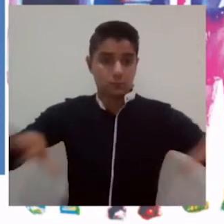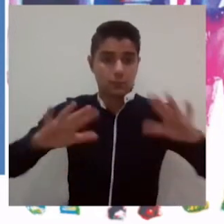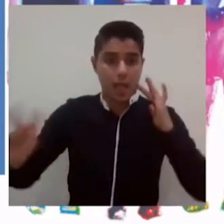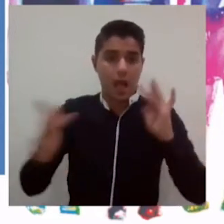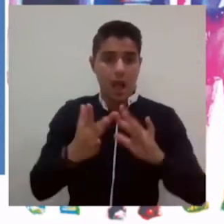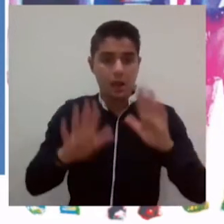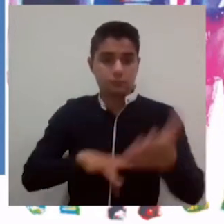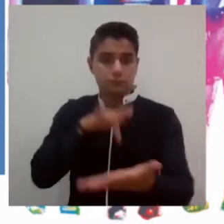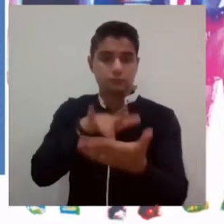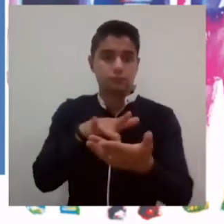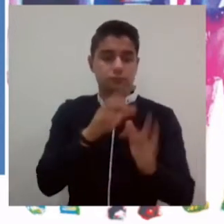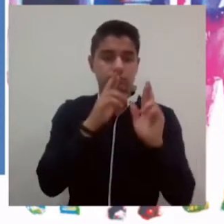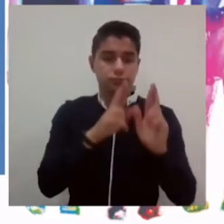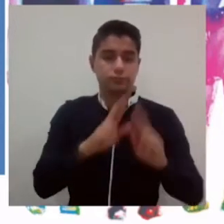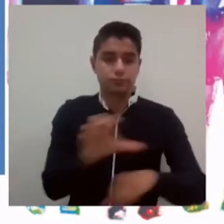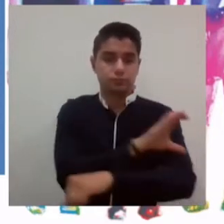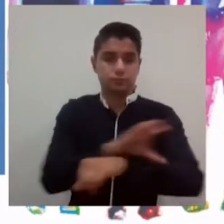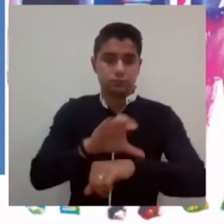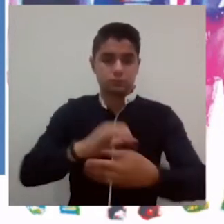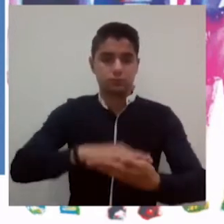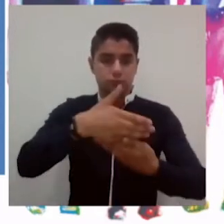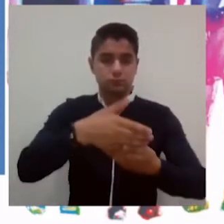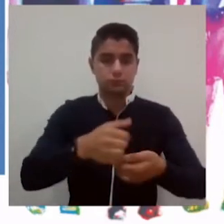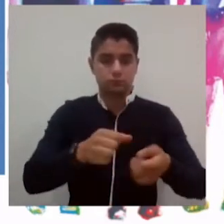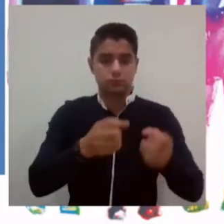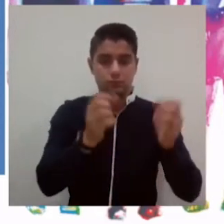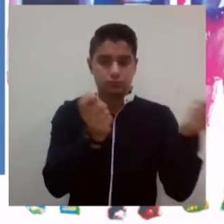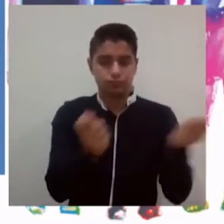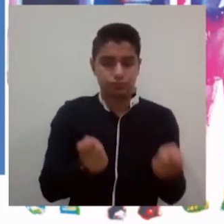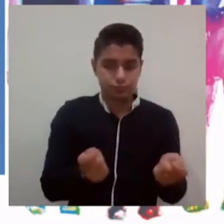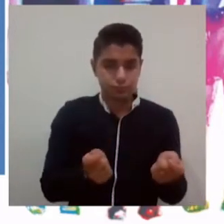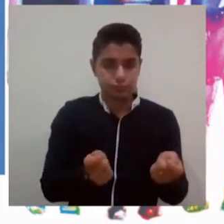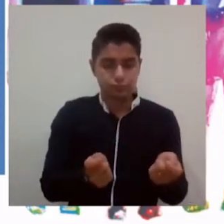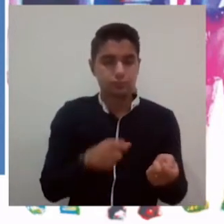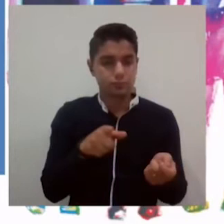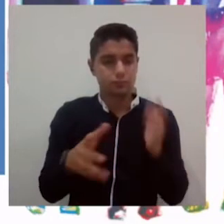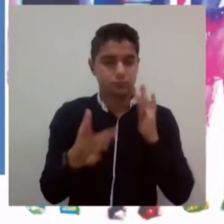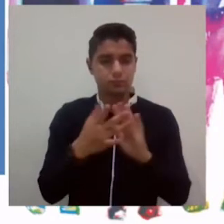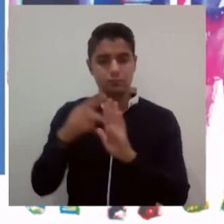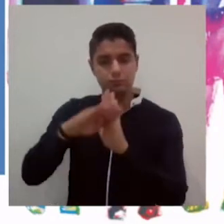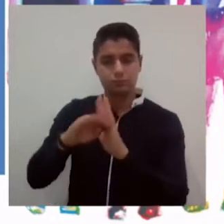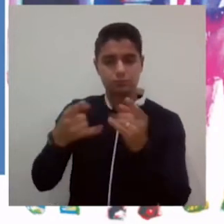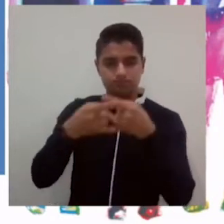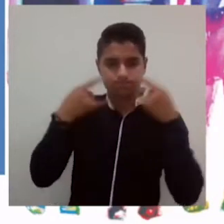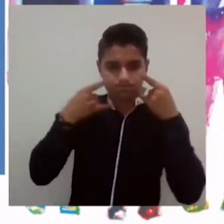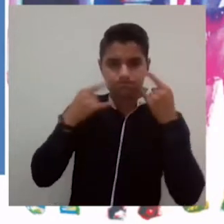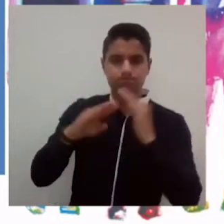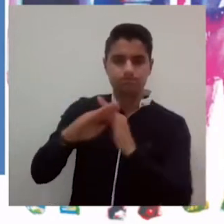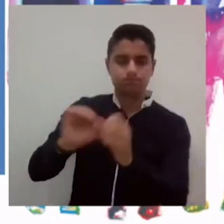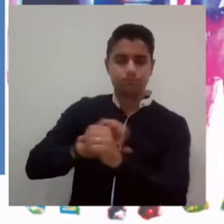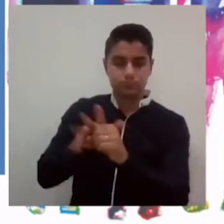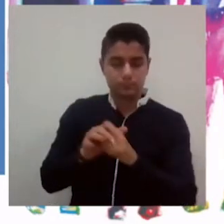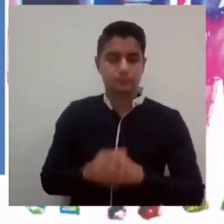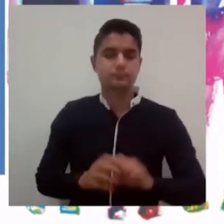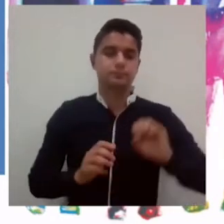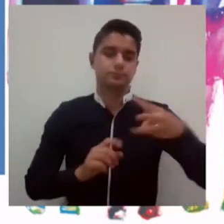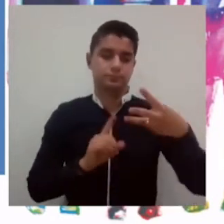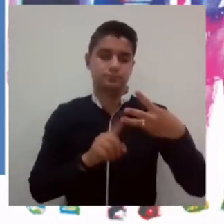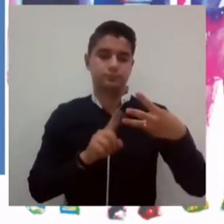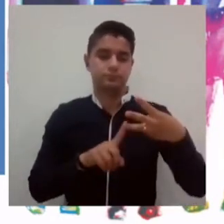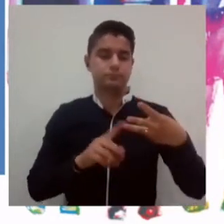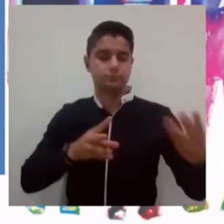bajo el cumplimiento de protocolos de bioseguridad. Tercero, se realiza un ajuste en la duración de las pruebas, manteniendo su